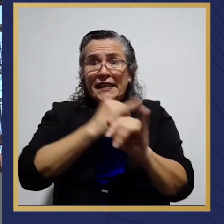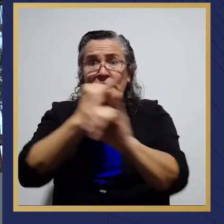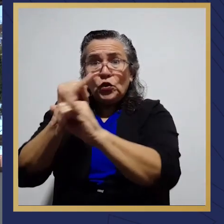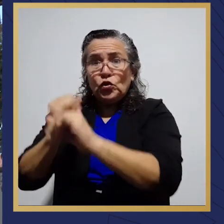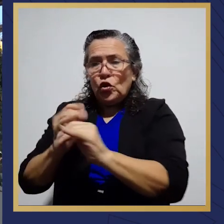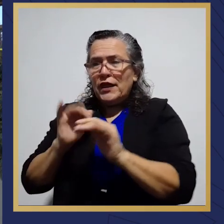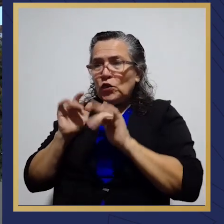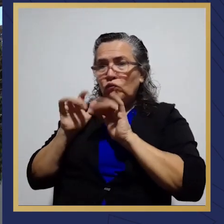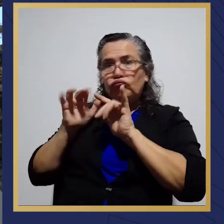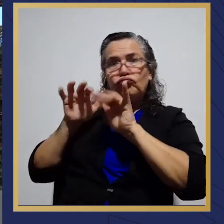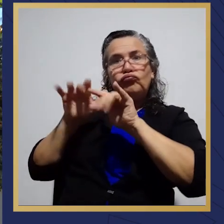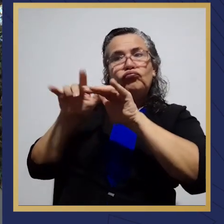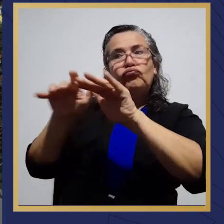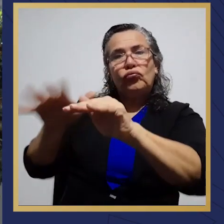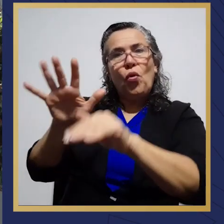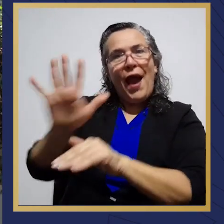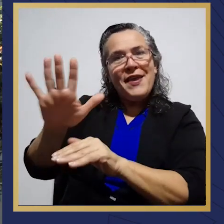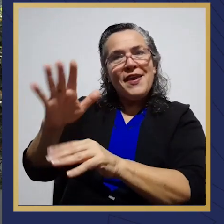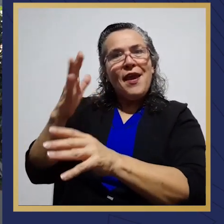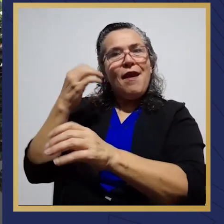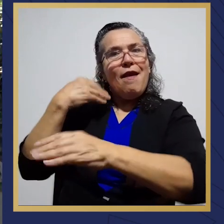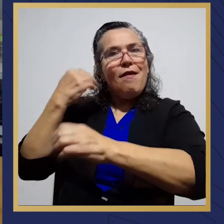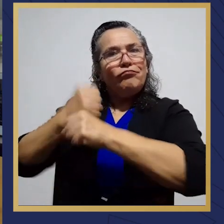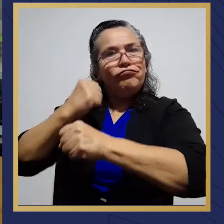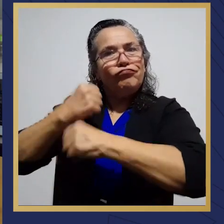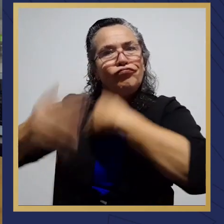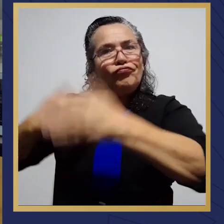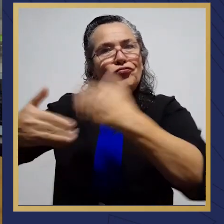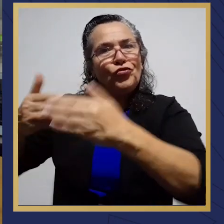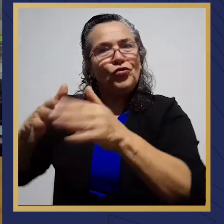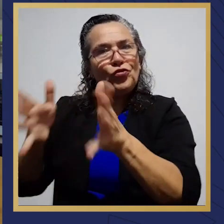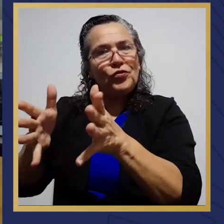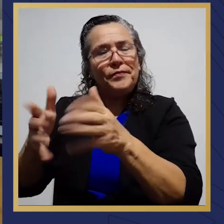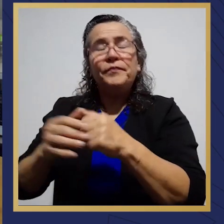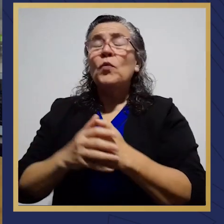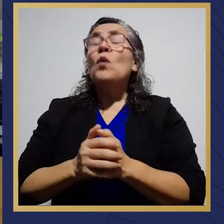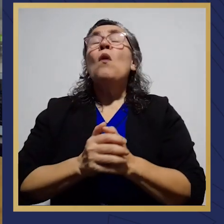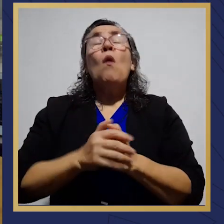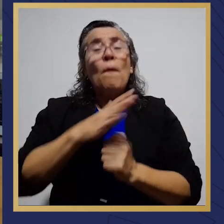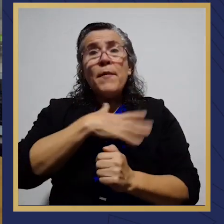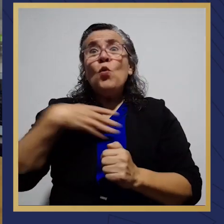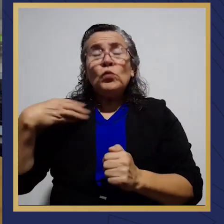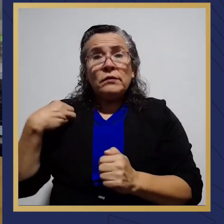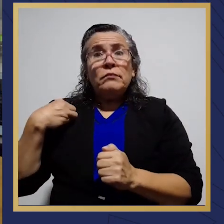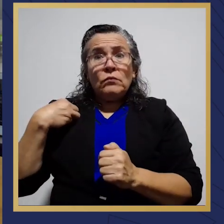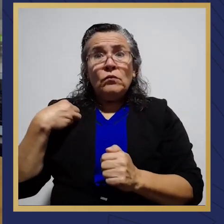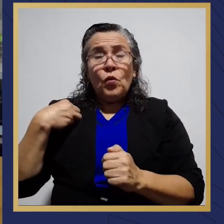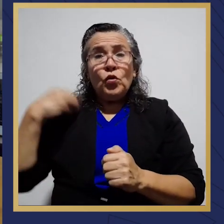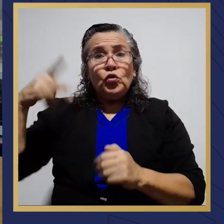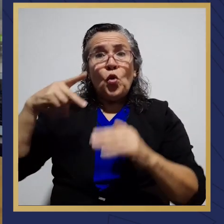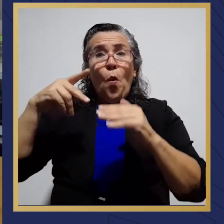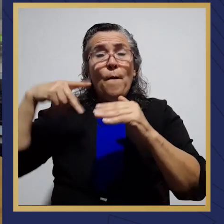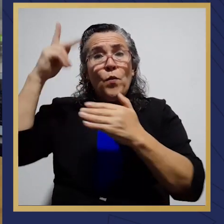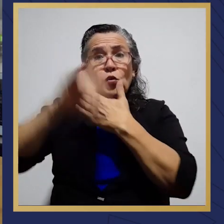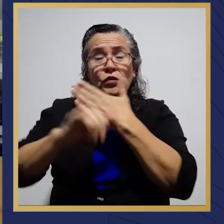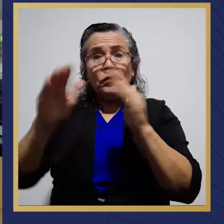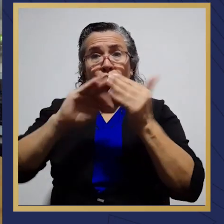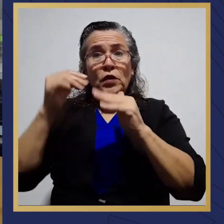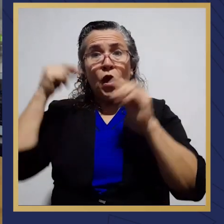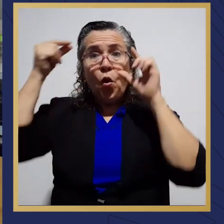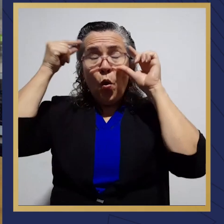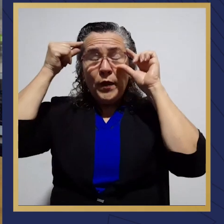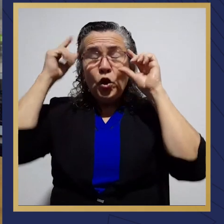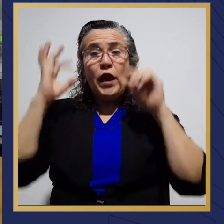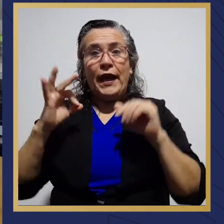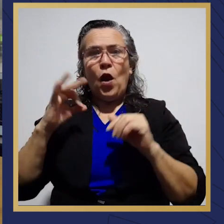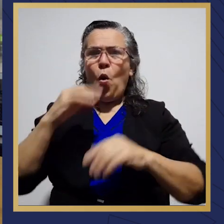públicos podrán ir a realizar sus trámites. Me gustaría mucho el proyecto de Ciudad Gobierno porque creo que nos